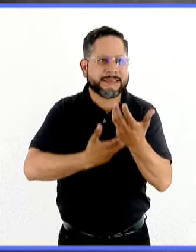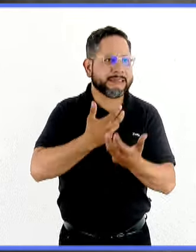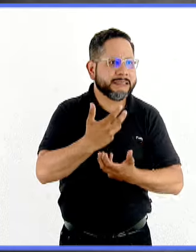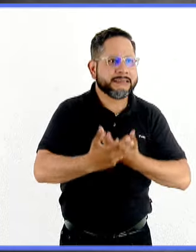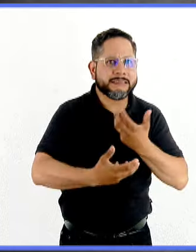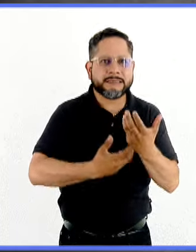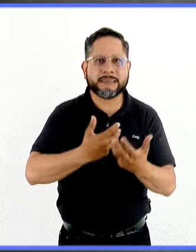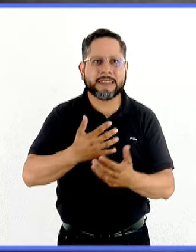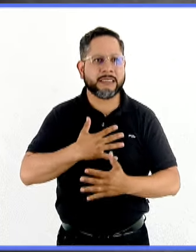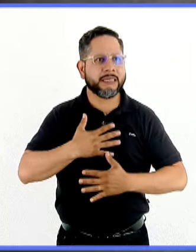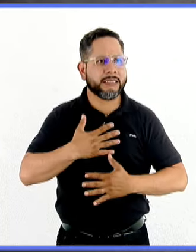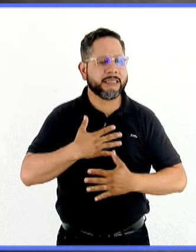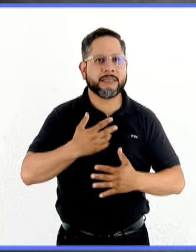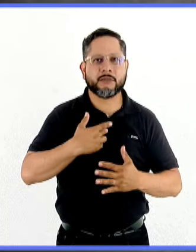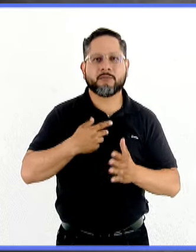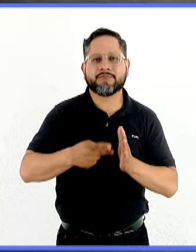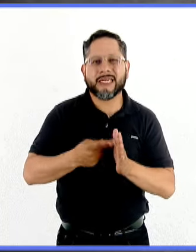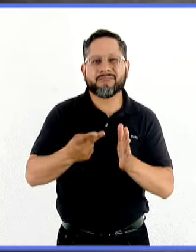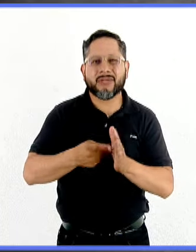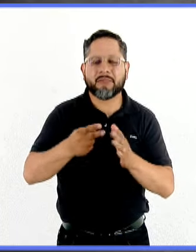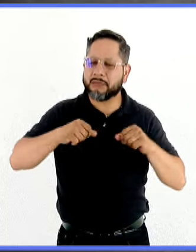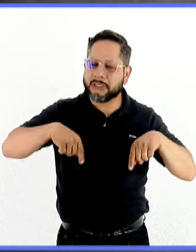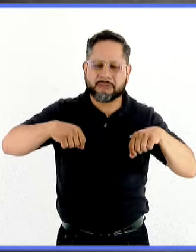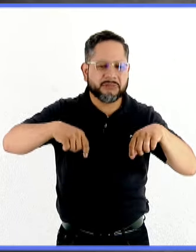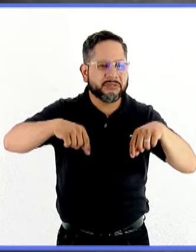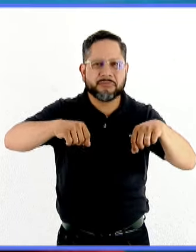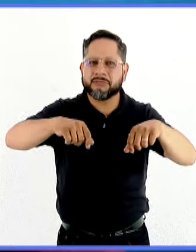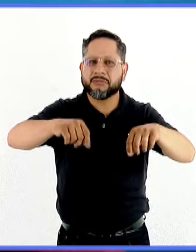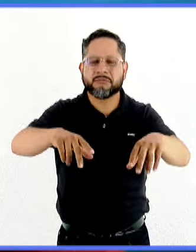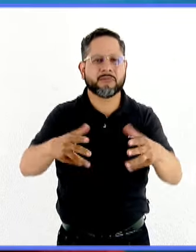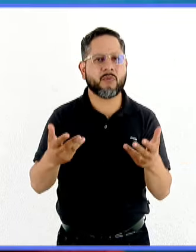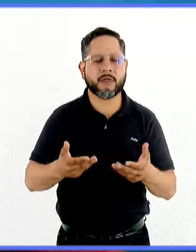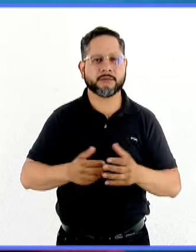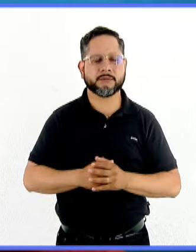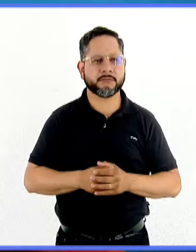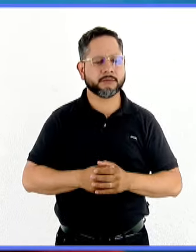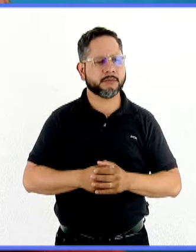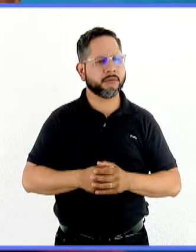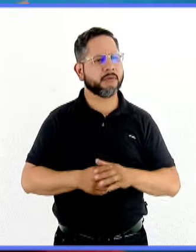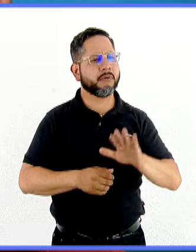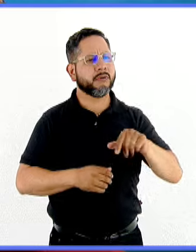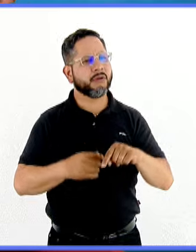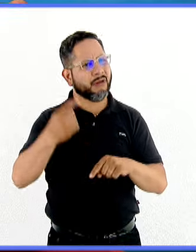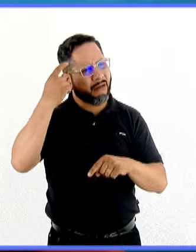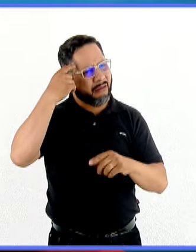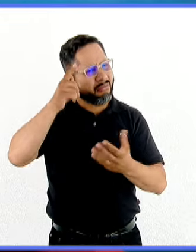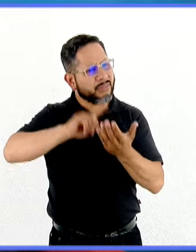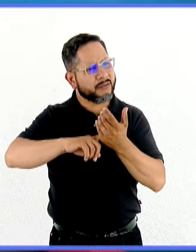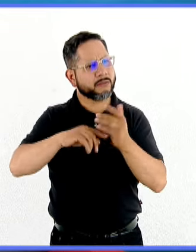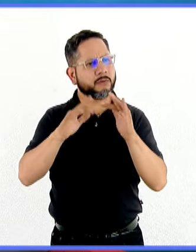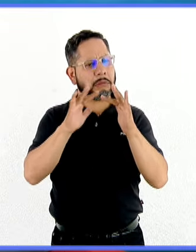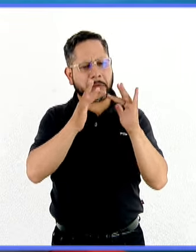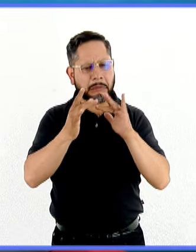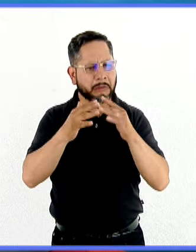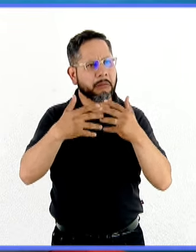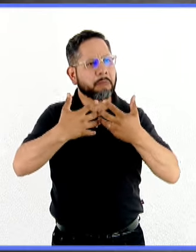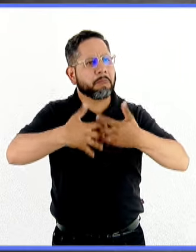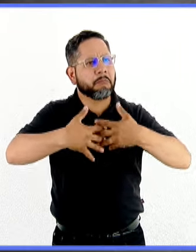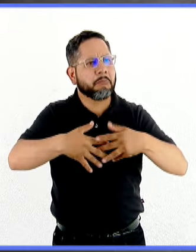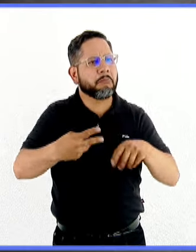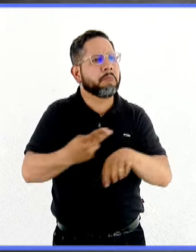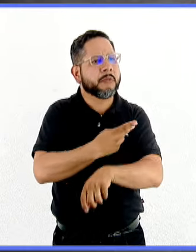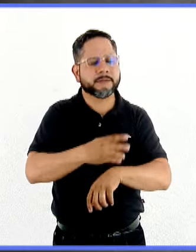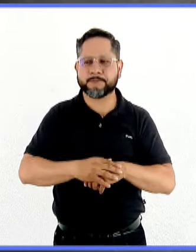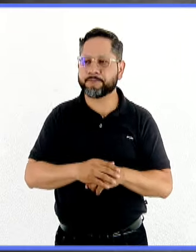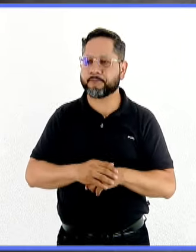está todo el tiempo con este círculo de recurrencia. ¿Qué pasa en el cerebro? ¿Qué es lo que ocasiona este trastorno? Las bases que